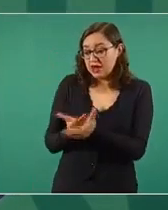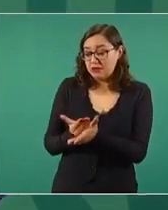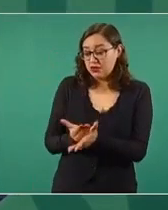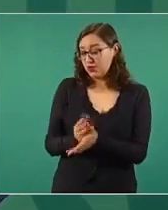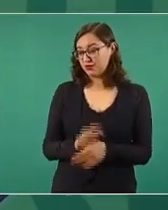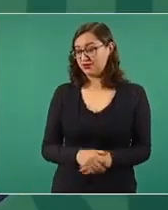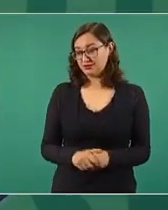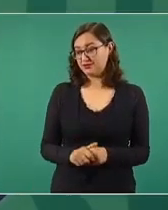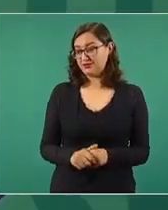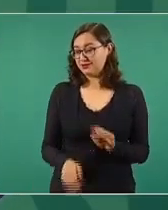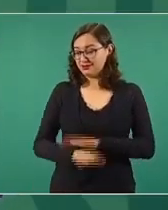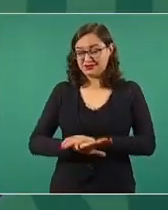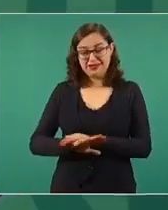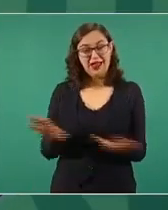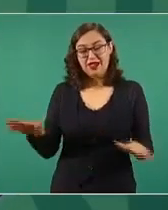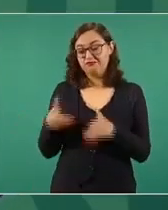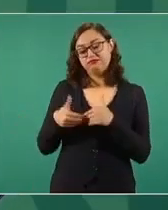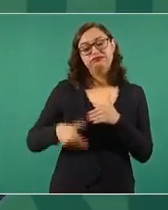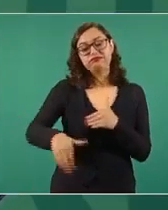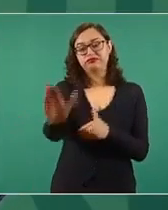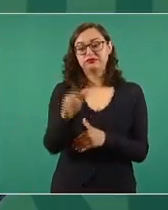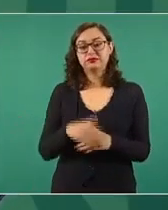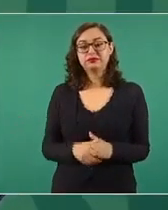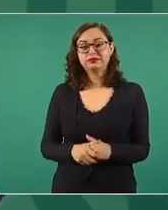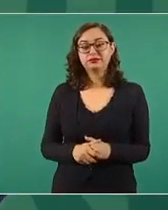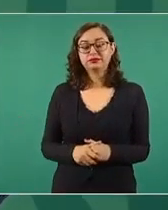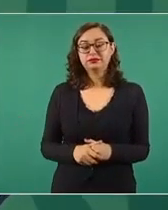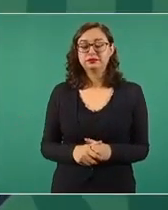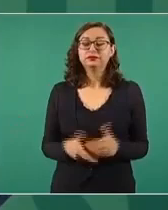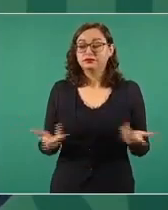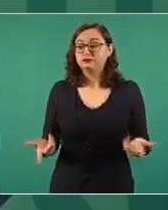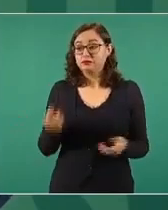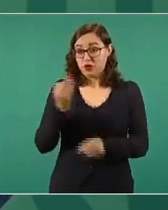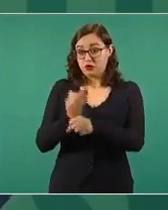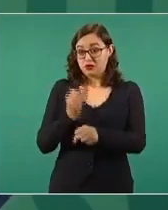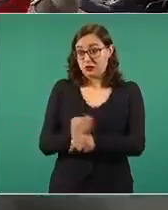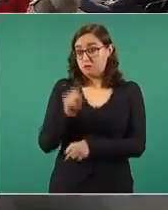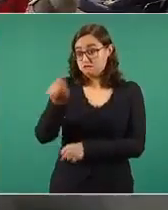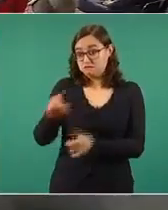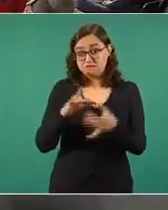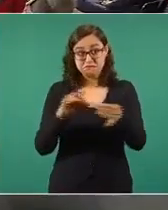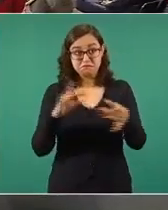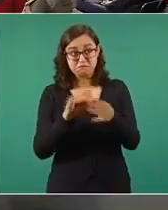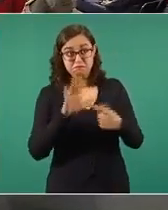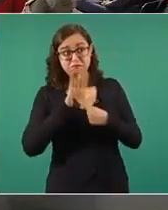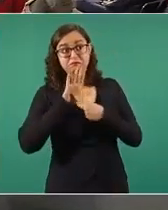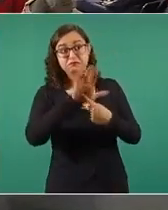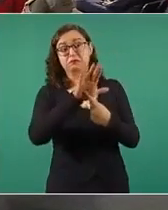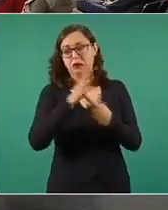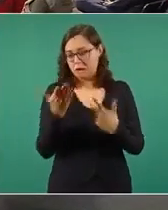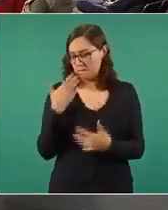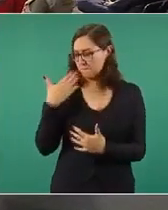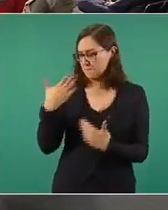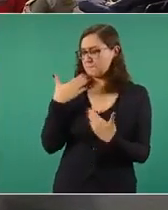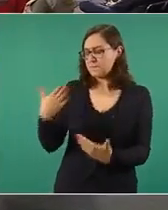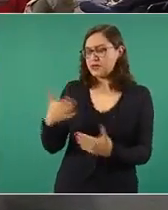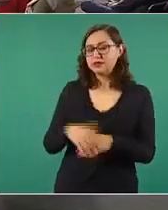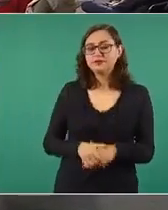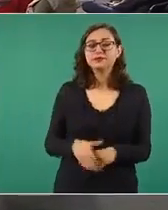servidores públicos, es que existe todavía